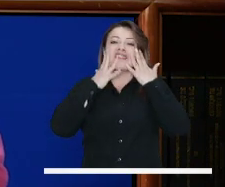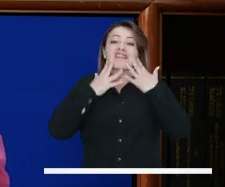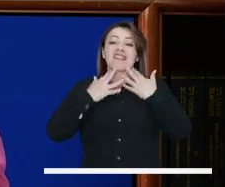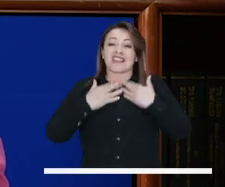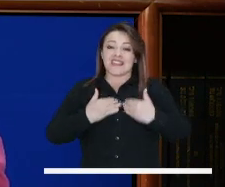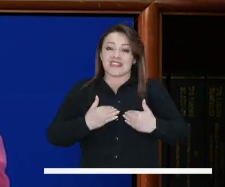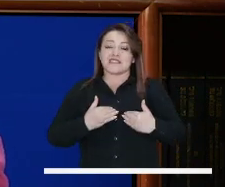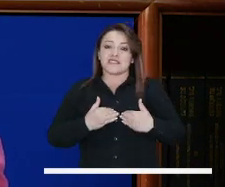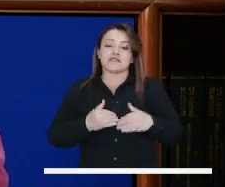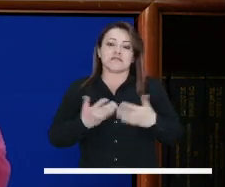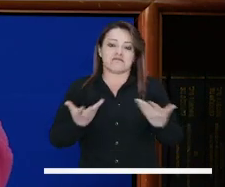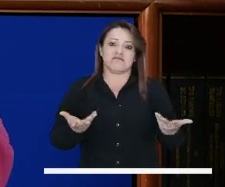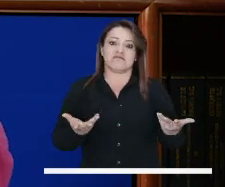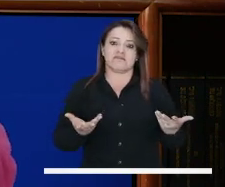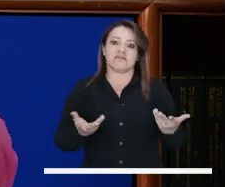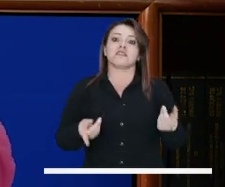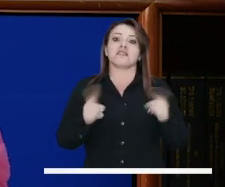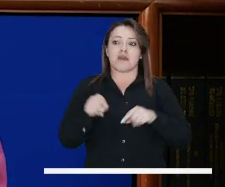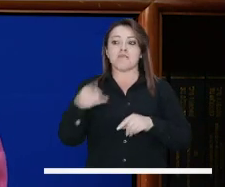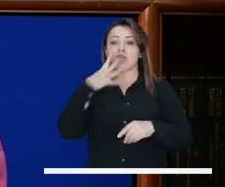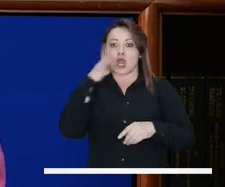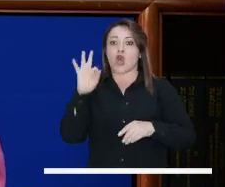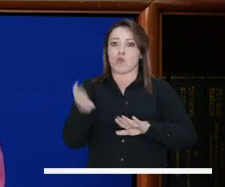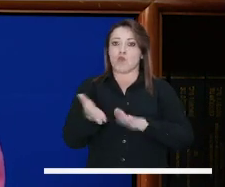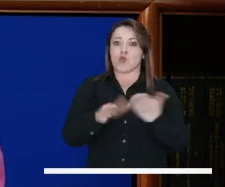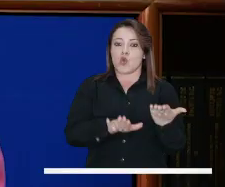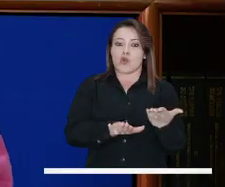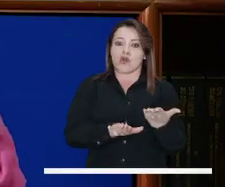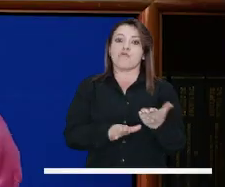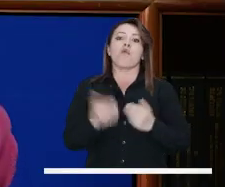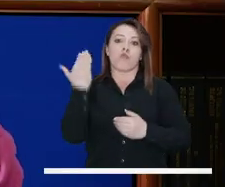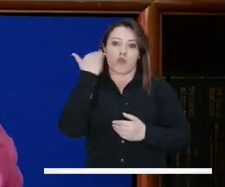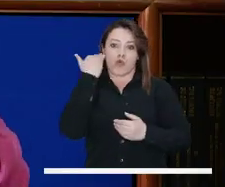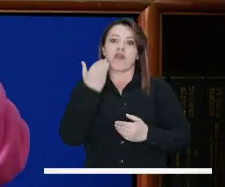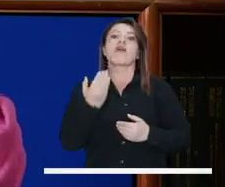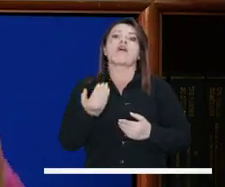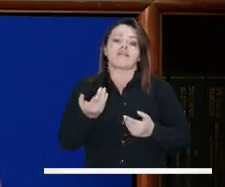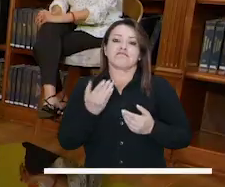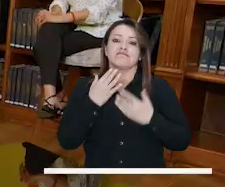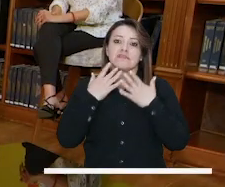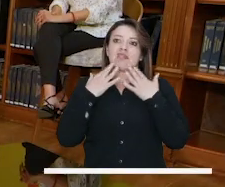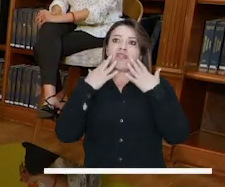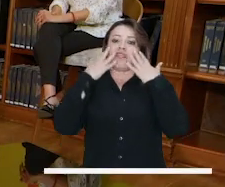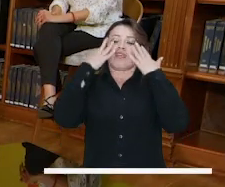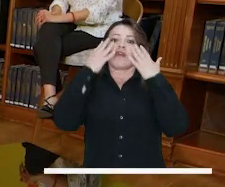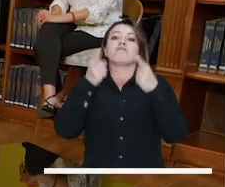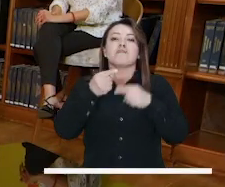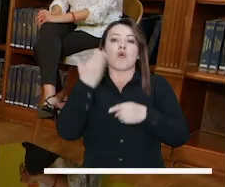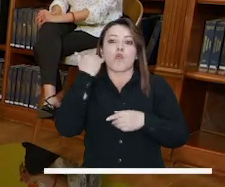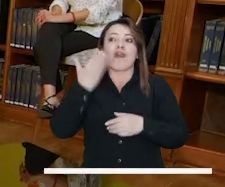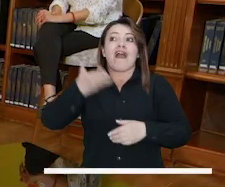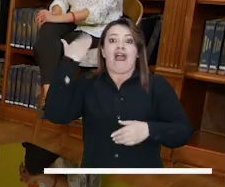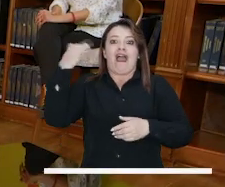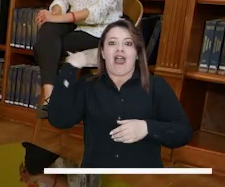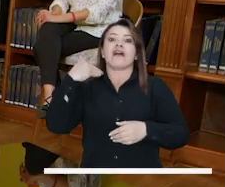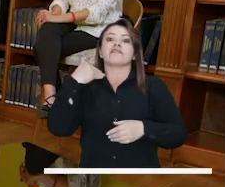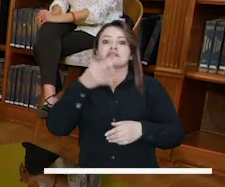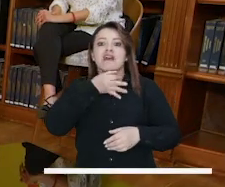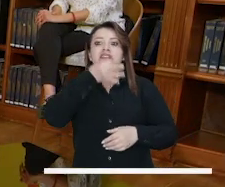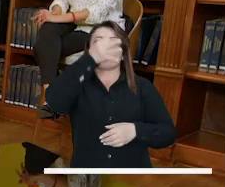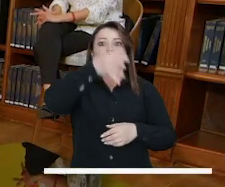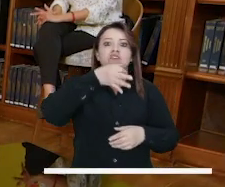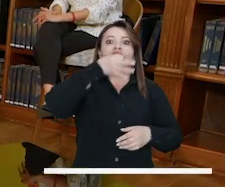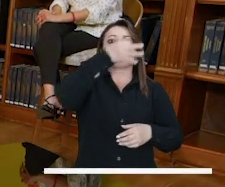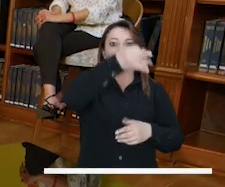fecianuro, tal vez, que su expareja le echó, incluso él murió por el efecto también de ese